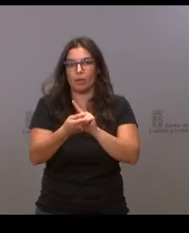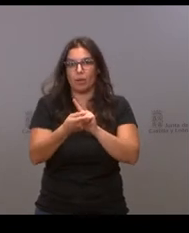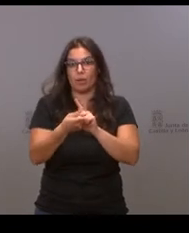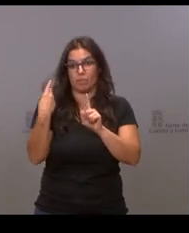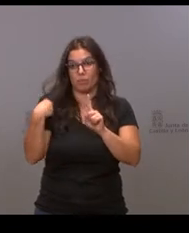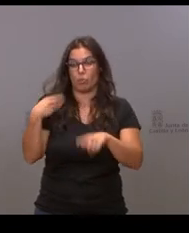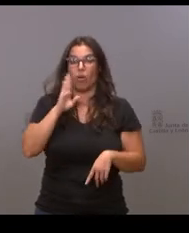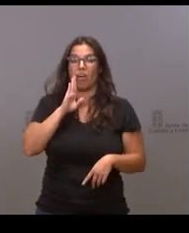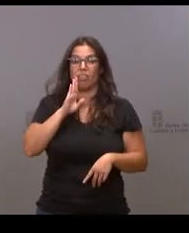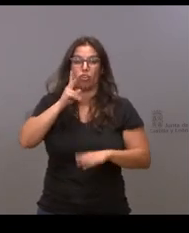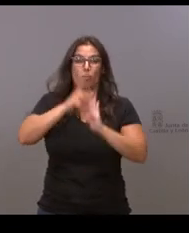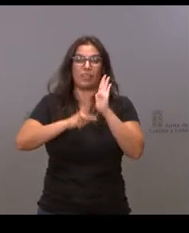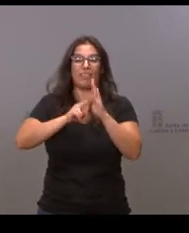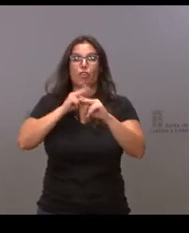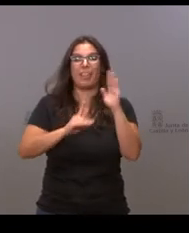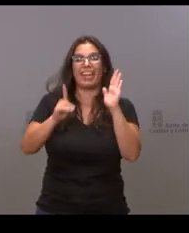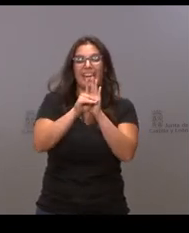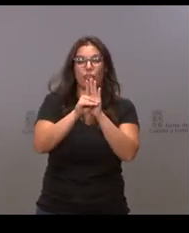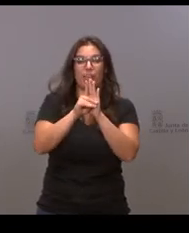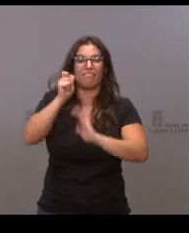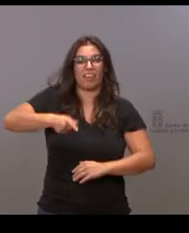pero mejorado, ¿no? Por ejemplo,